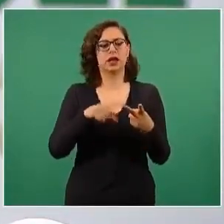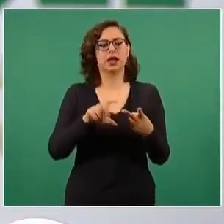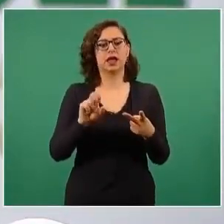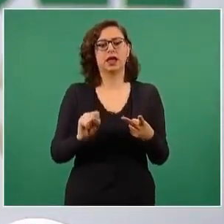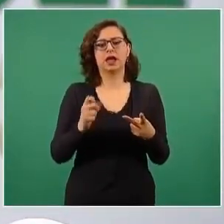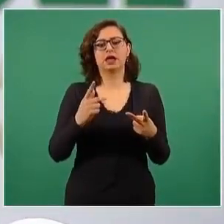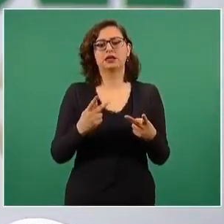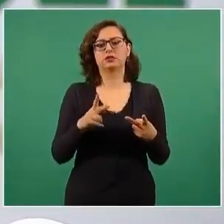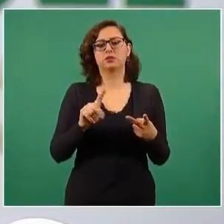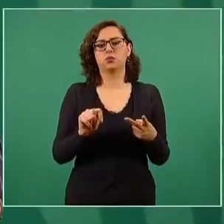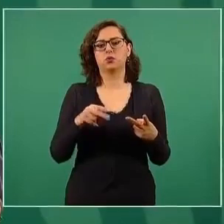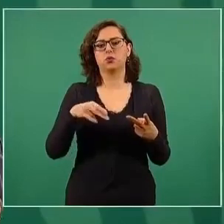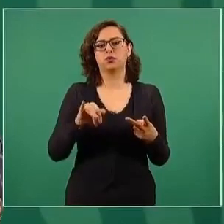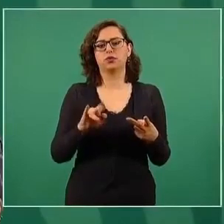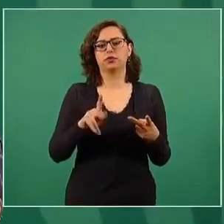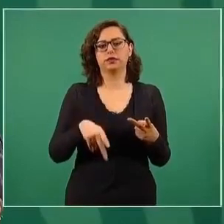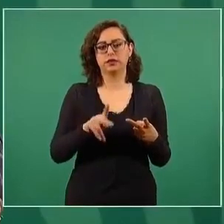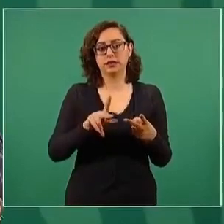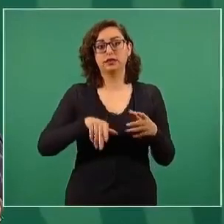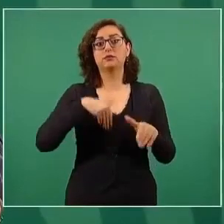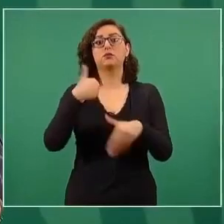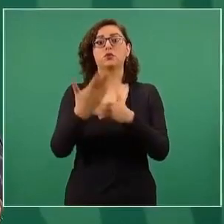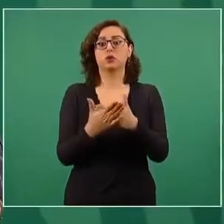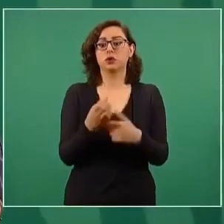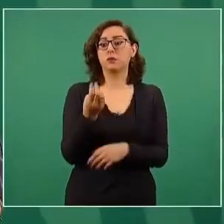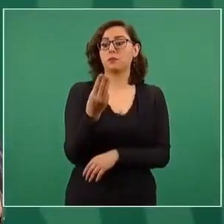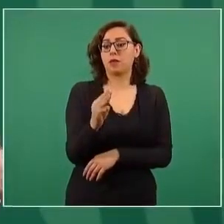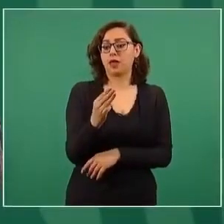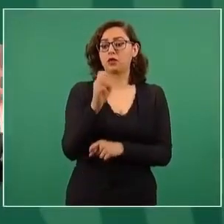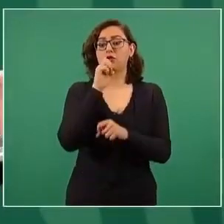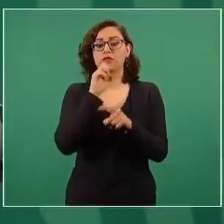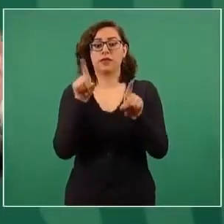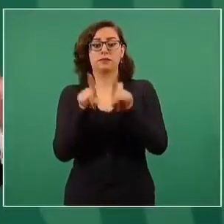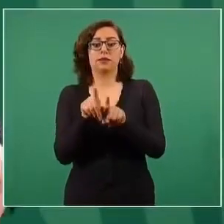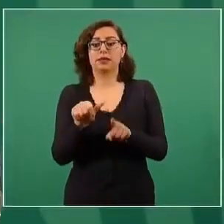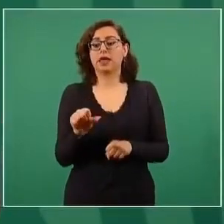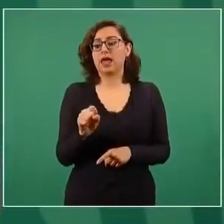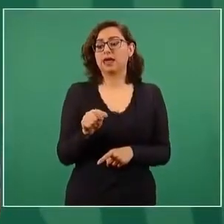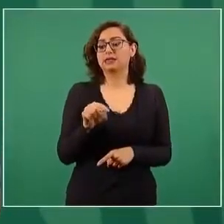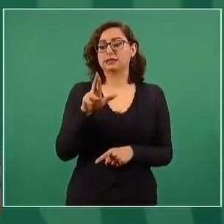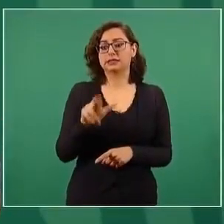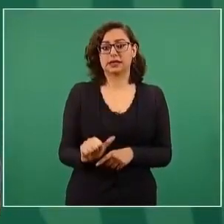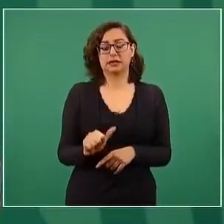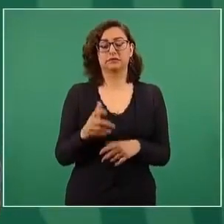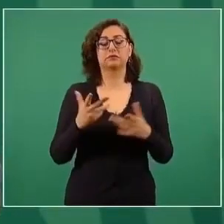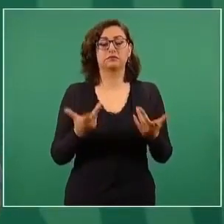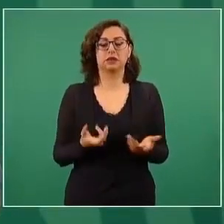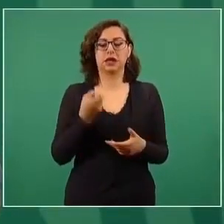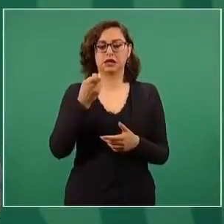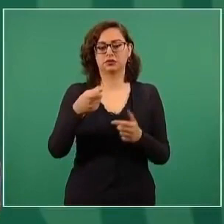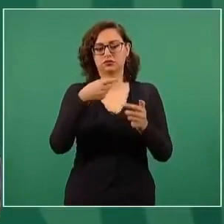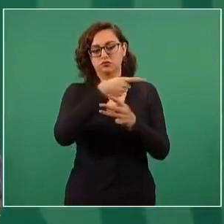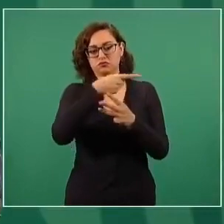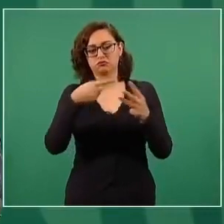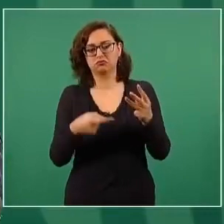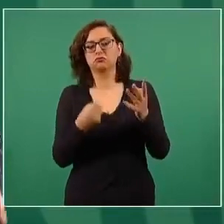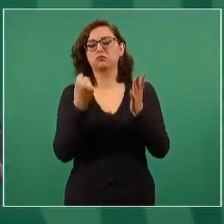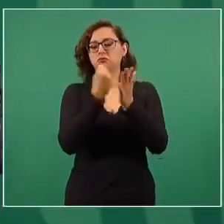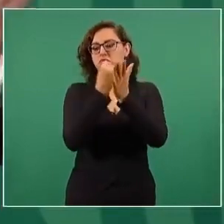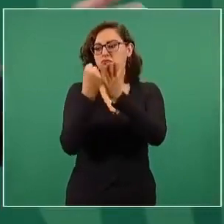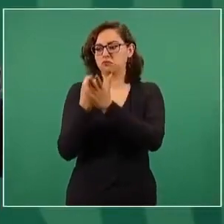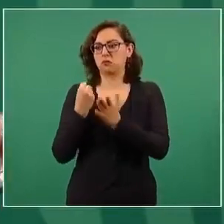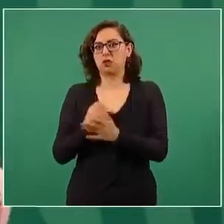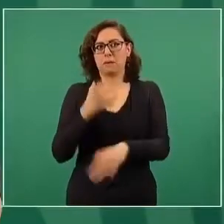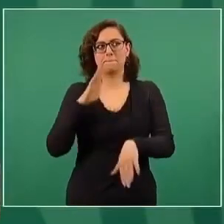a finales de mayo también estaremos recibiendo importantes cantidades de AstraZeneca. Entonces, creo que en principio esas serán principalmente las